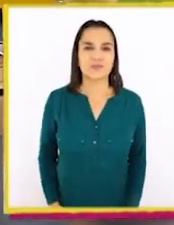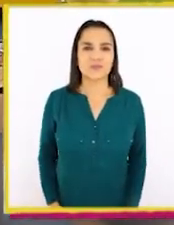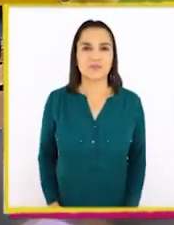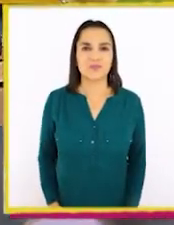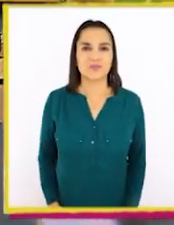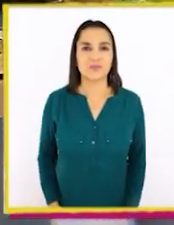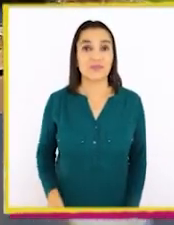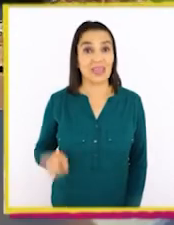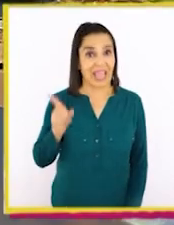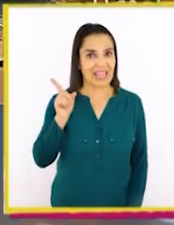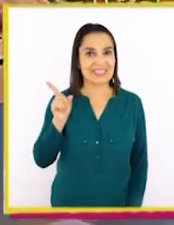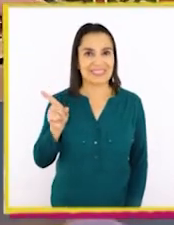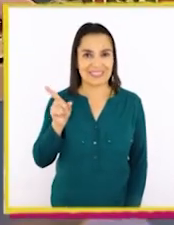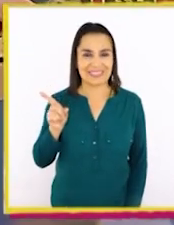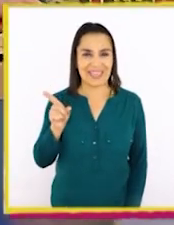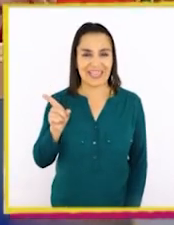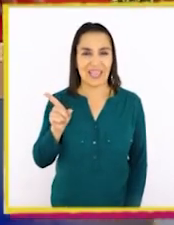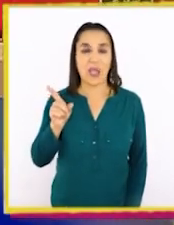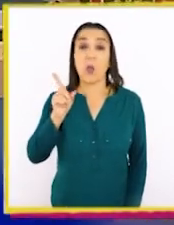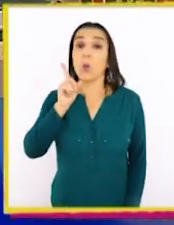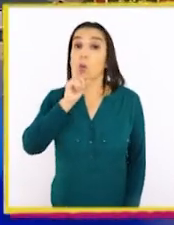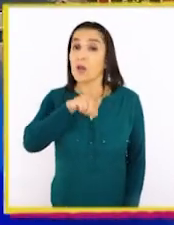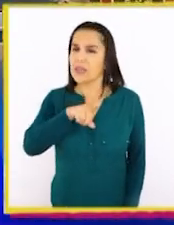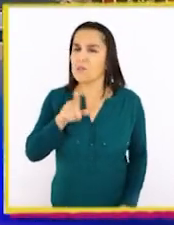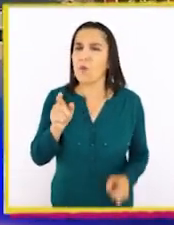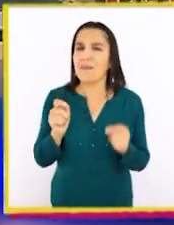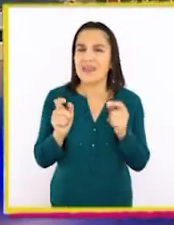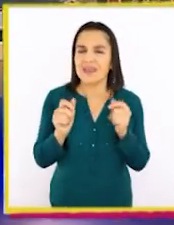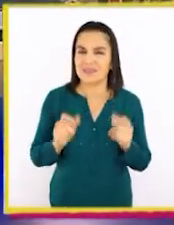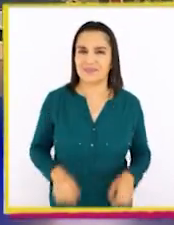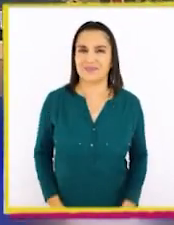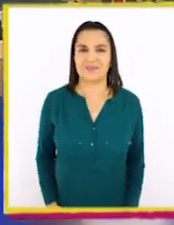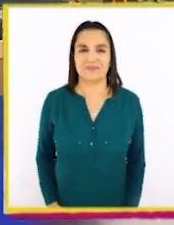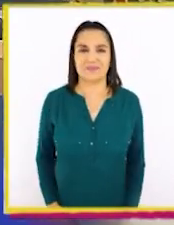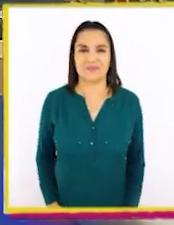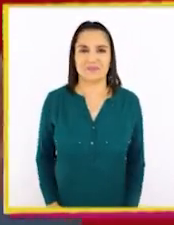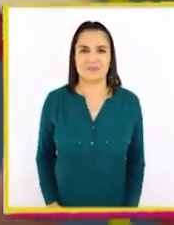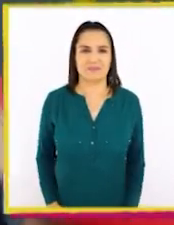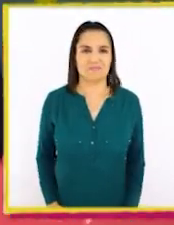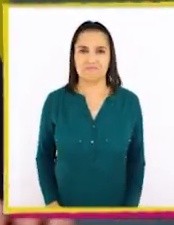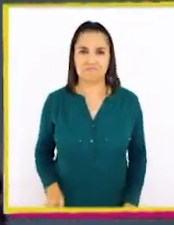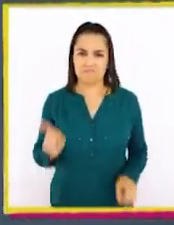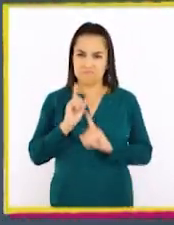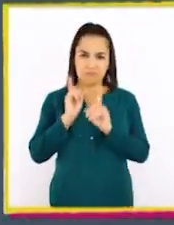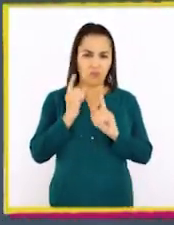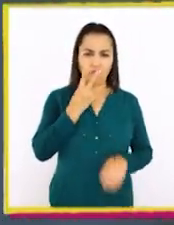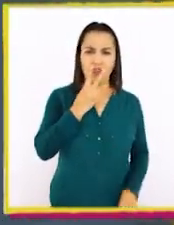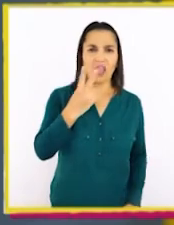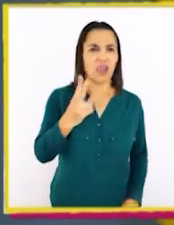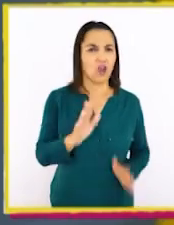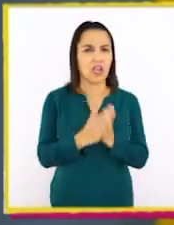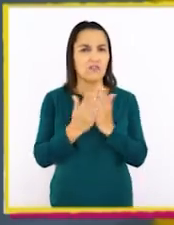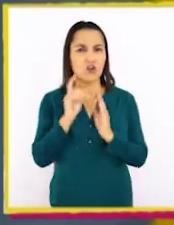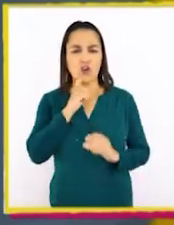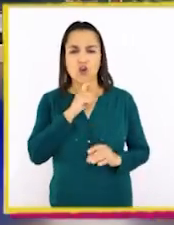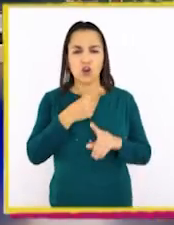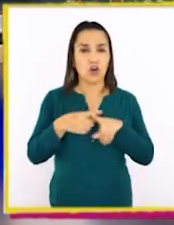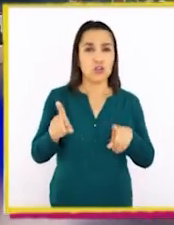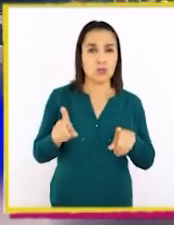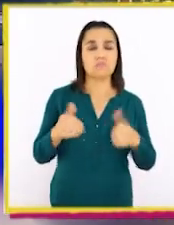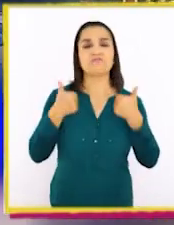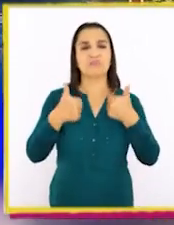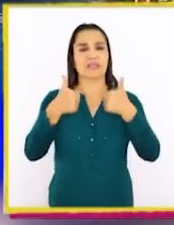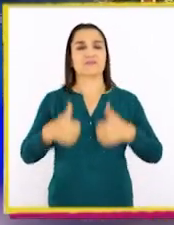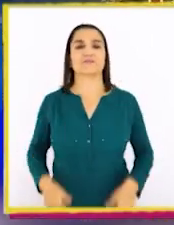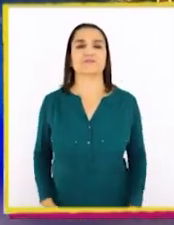Y este, este es el último, parece. ¡Bien! No veo más libros rojos. ¡Súper